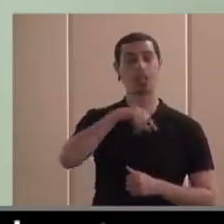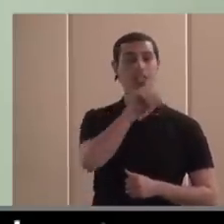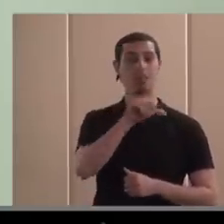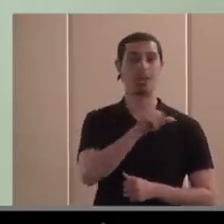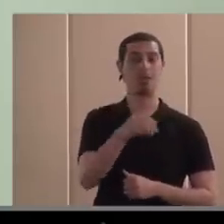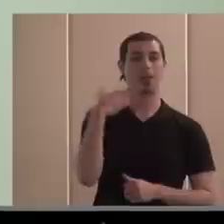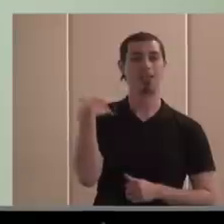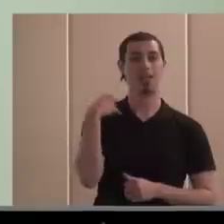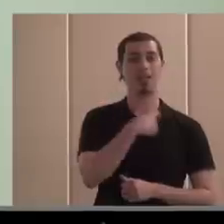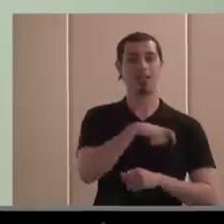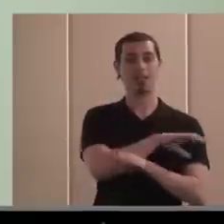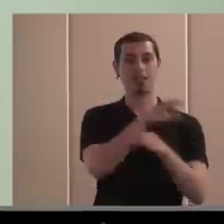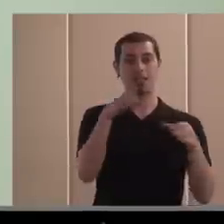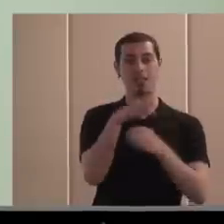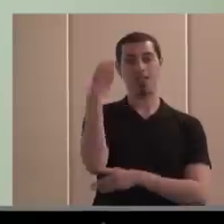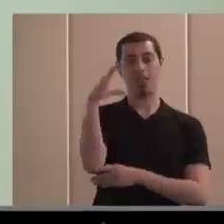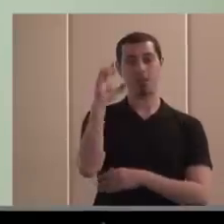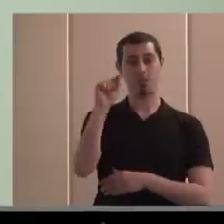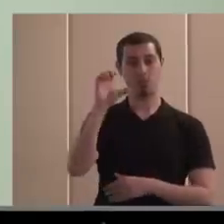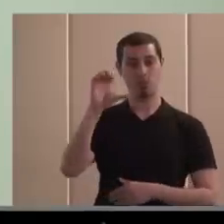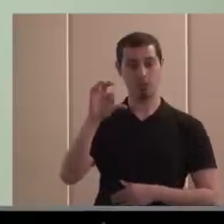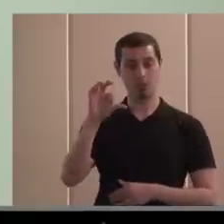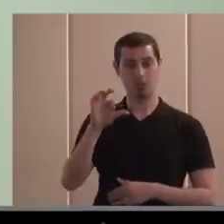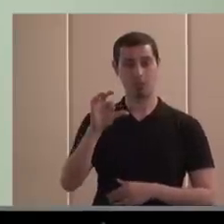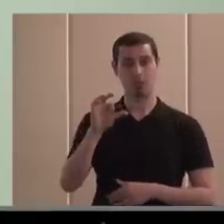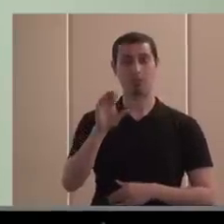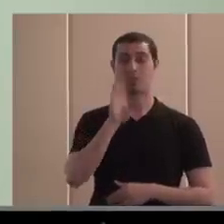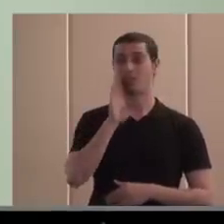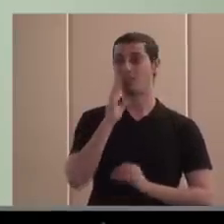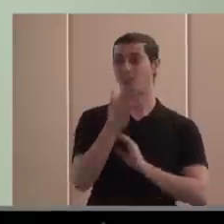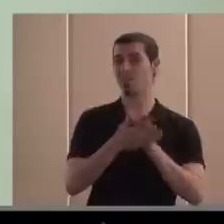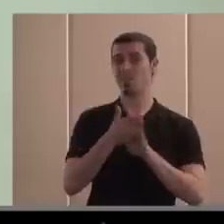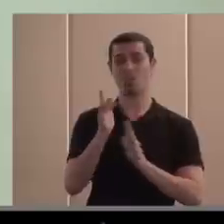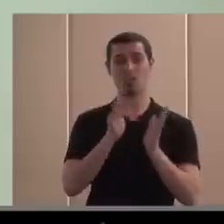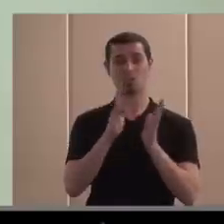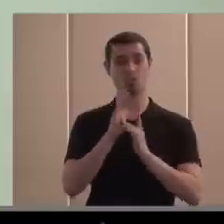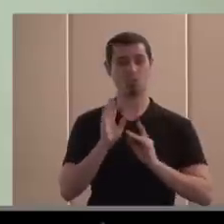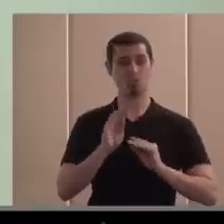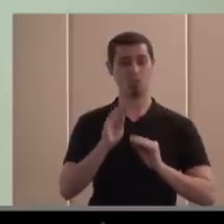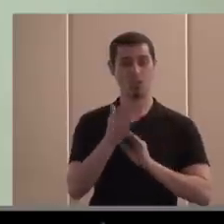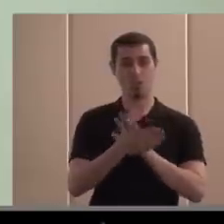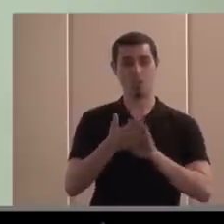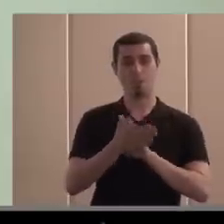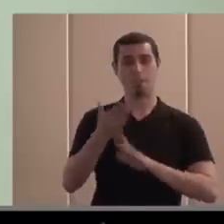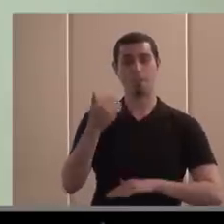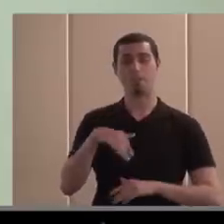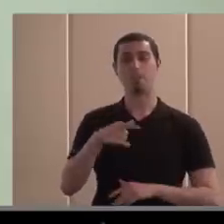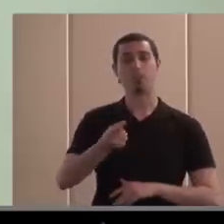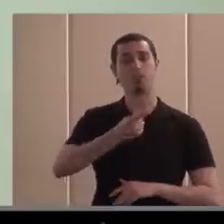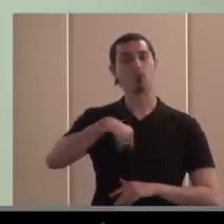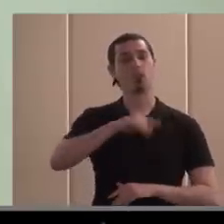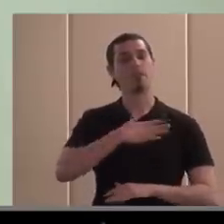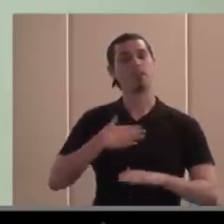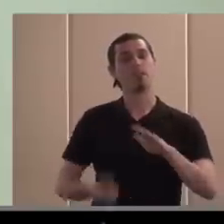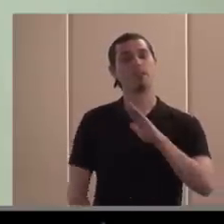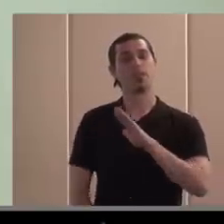consejo de redacción de cermi.es, al que se refería antes Jesús, y íbamos a crear